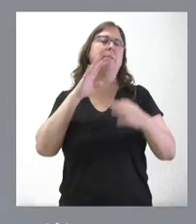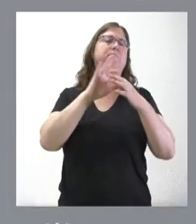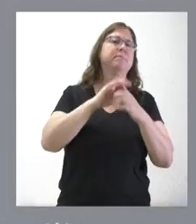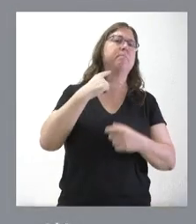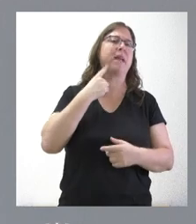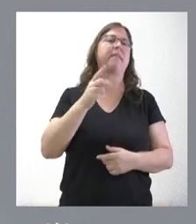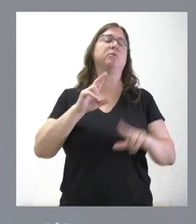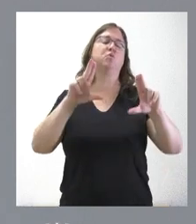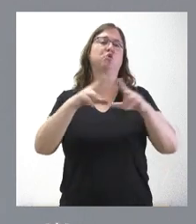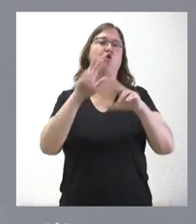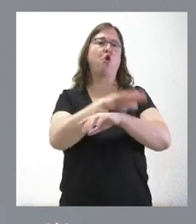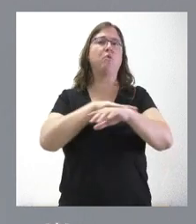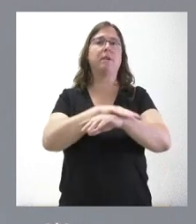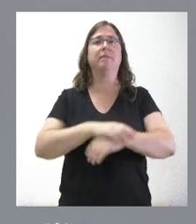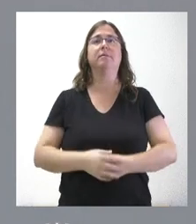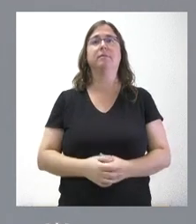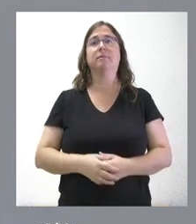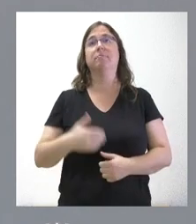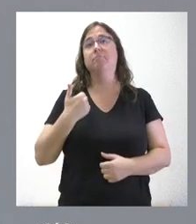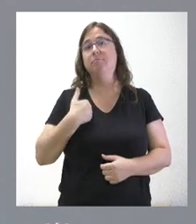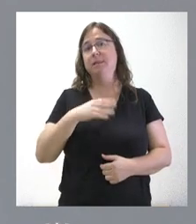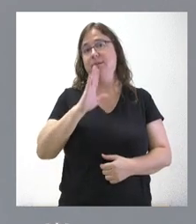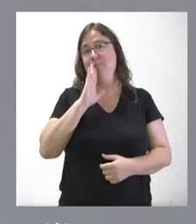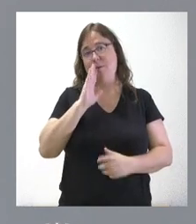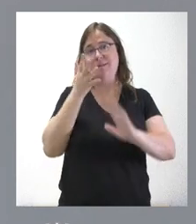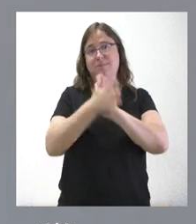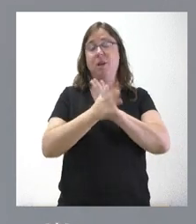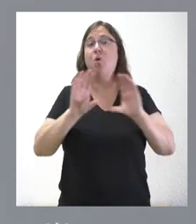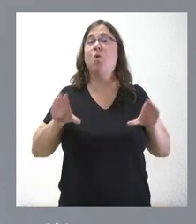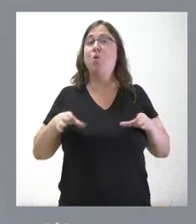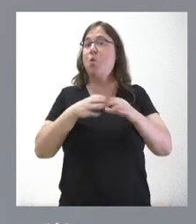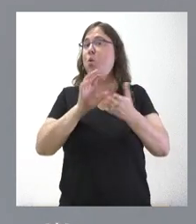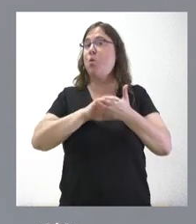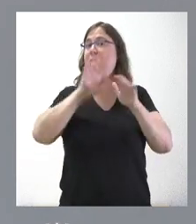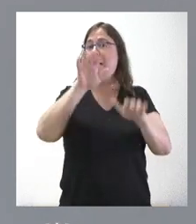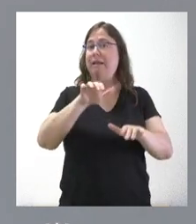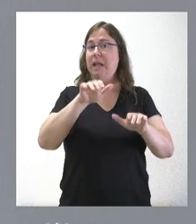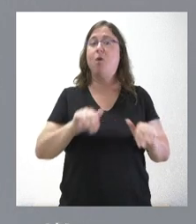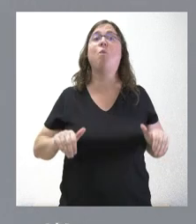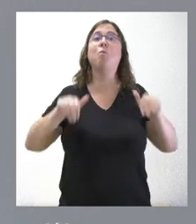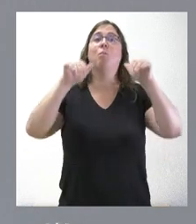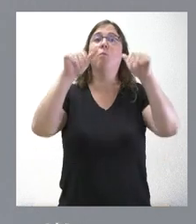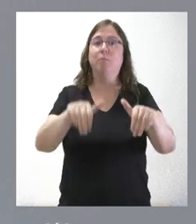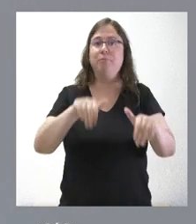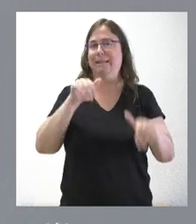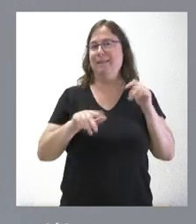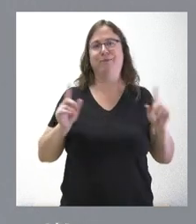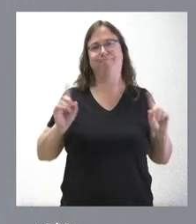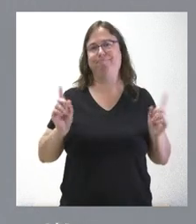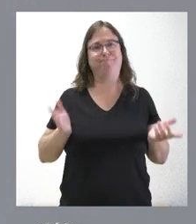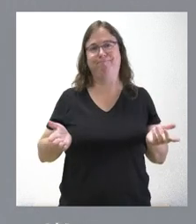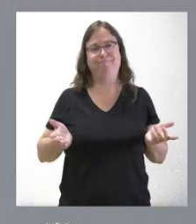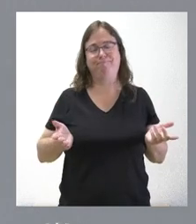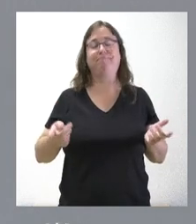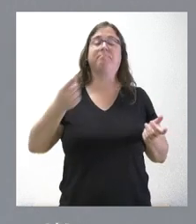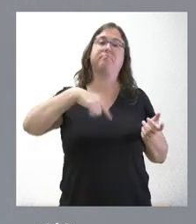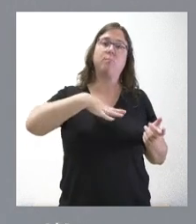Pues, como les he dicho en alguna ocasión, la Junta de Castillo no se presenta a estas elecciones, pero sí podemos